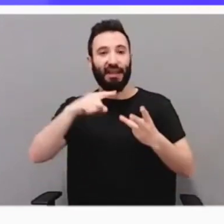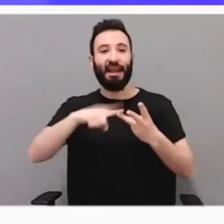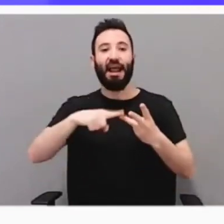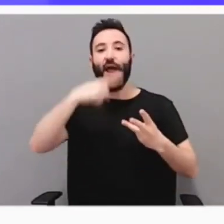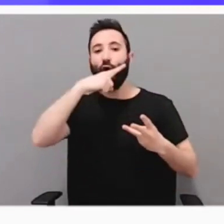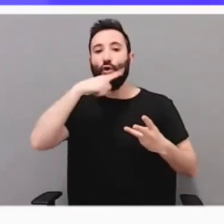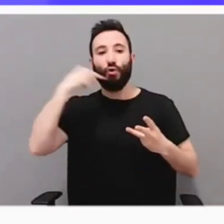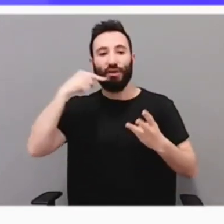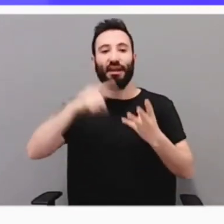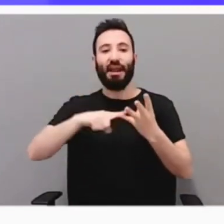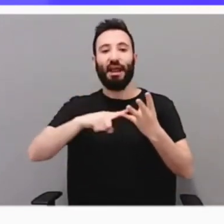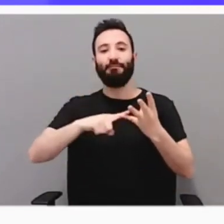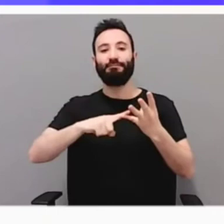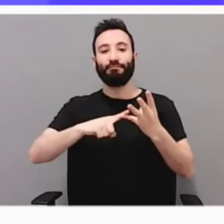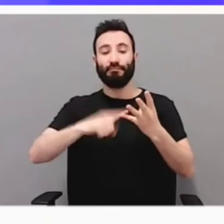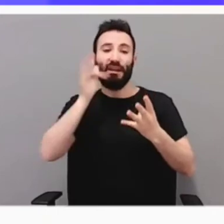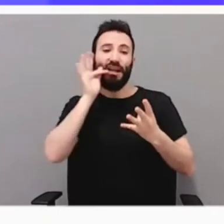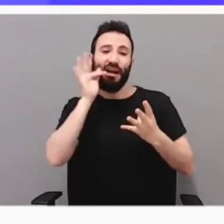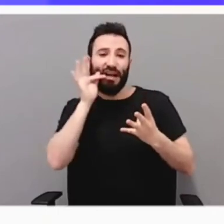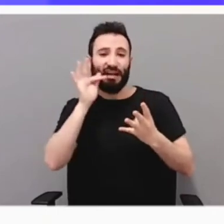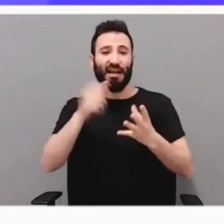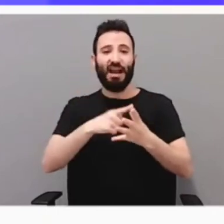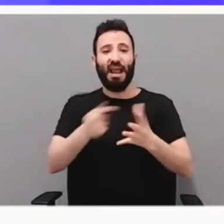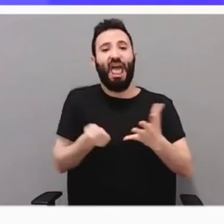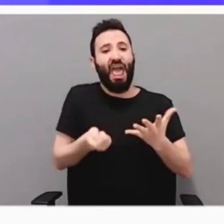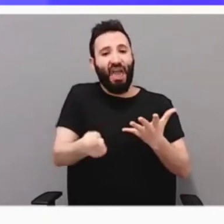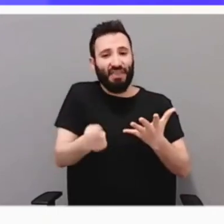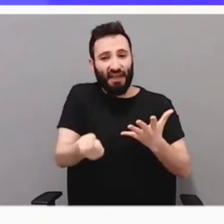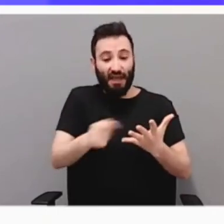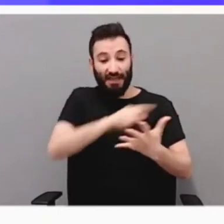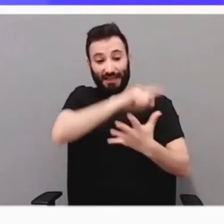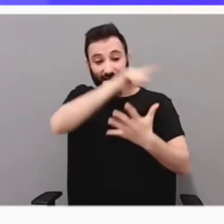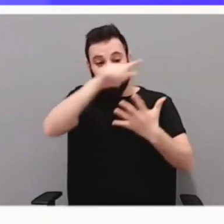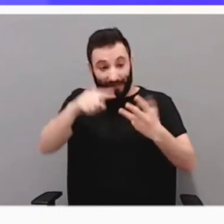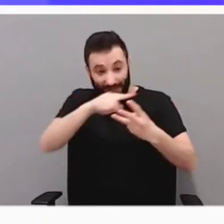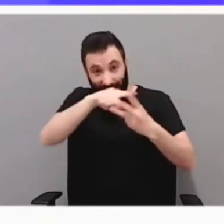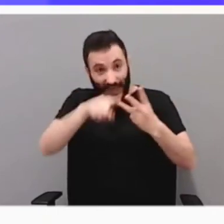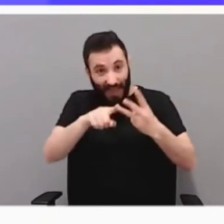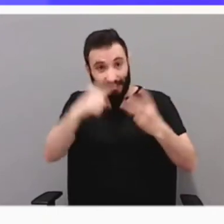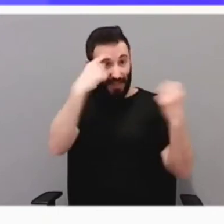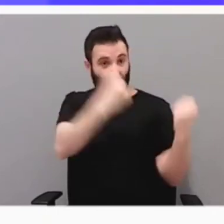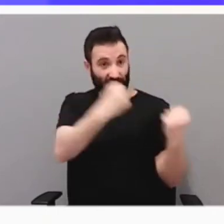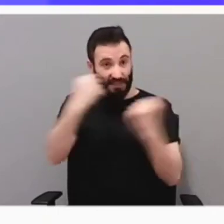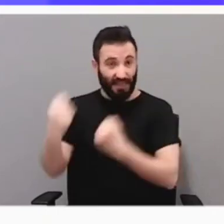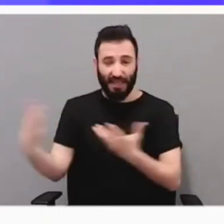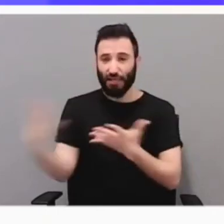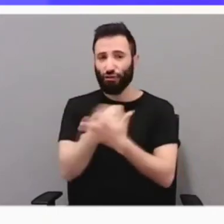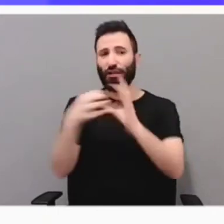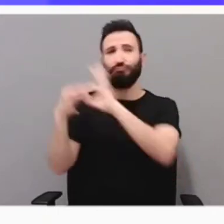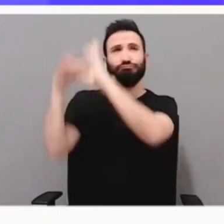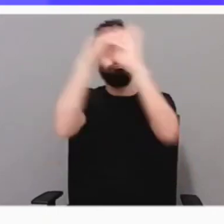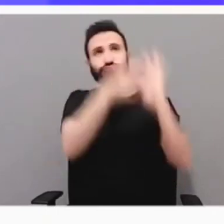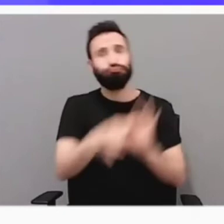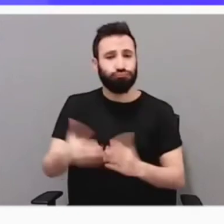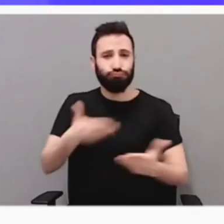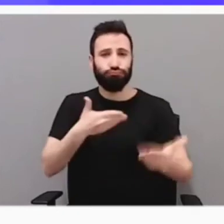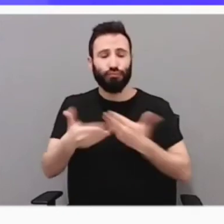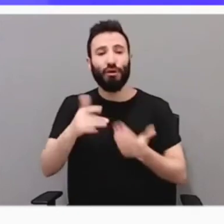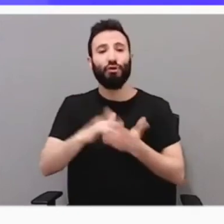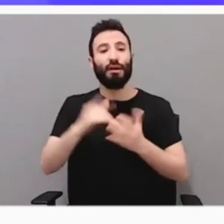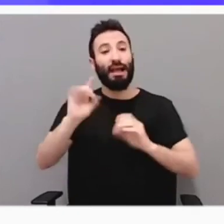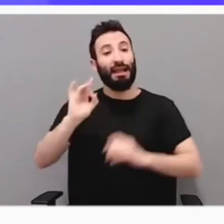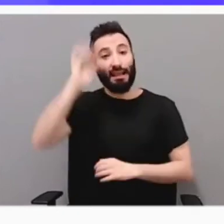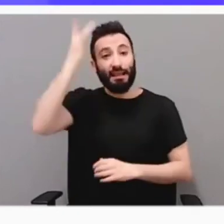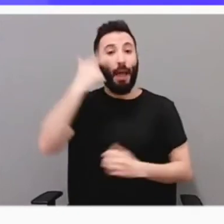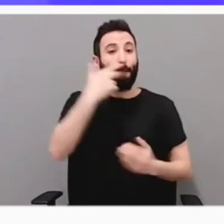y Alcalá la Real. De múltiples formas, las tres entidades se encuentran relacionadas y coordinadas y la iniciativa privada puede encontrar en su espacio